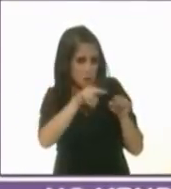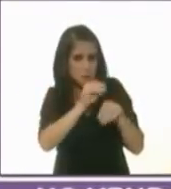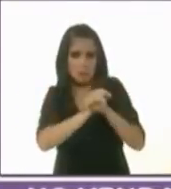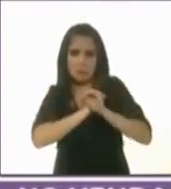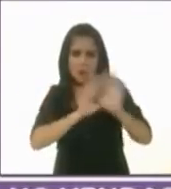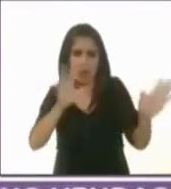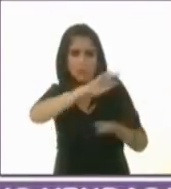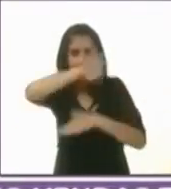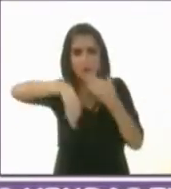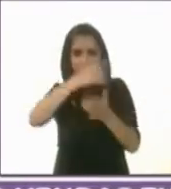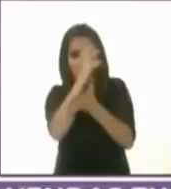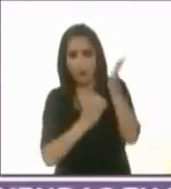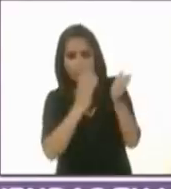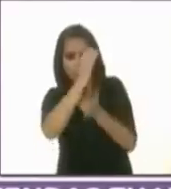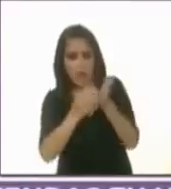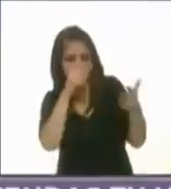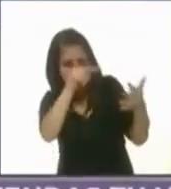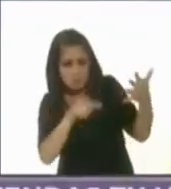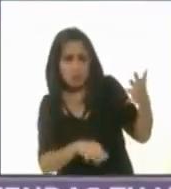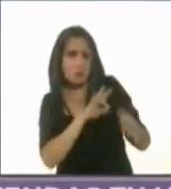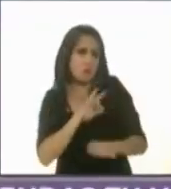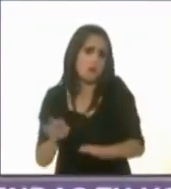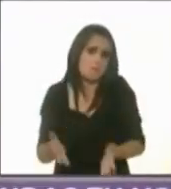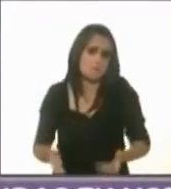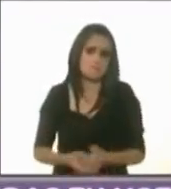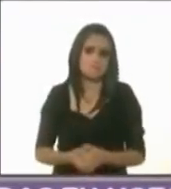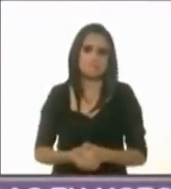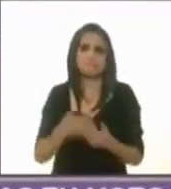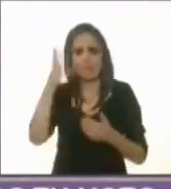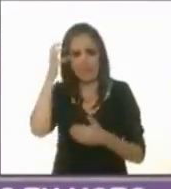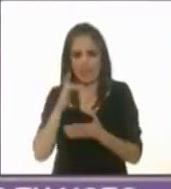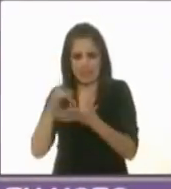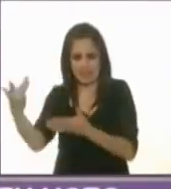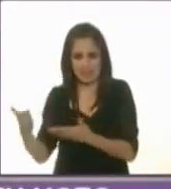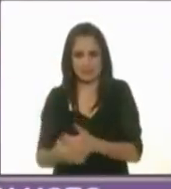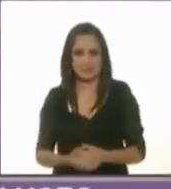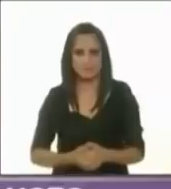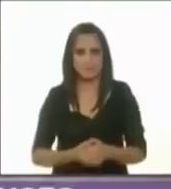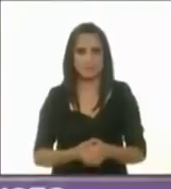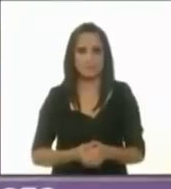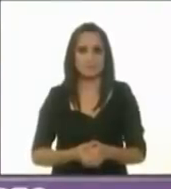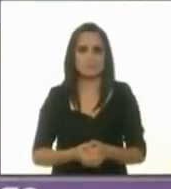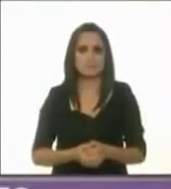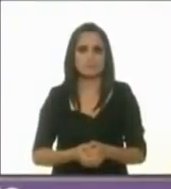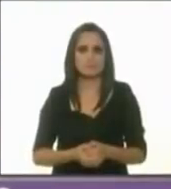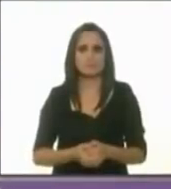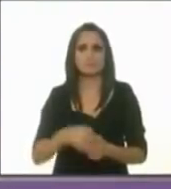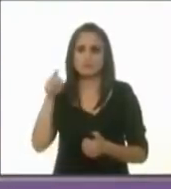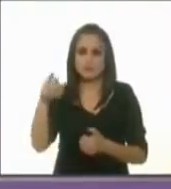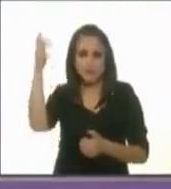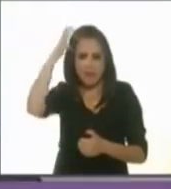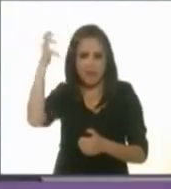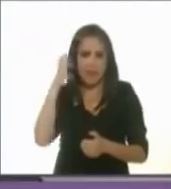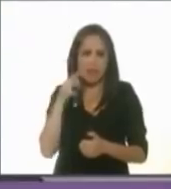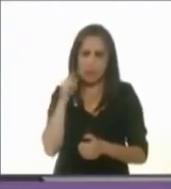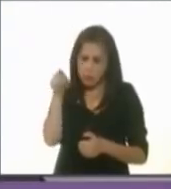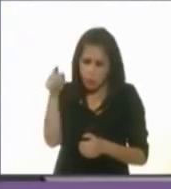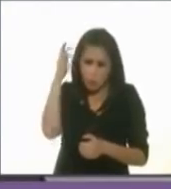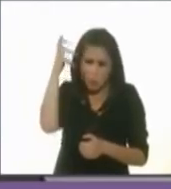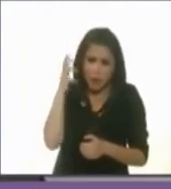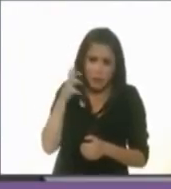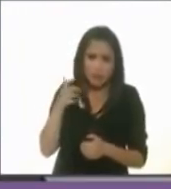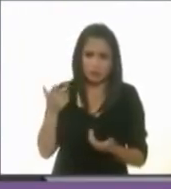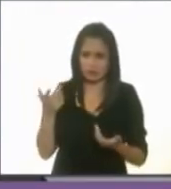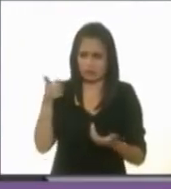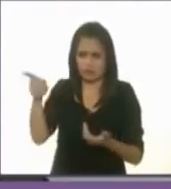todos los contratos están disponibles. Muchísimas gracias, candidata Claudia Sheinbaum. El asunto con Claudia, tú Claudia, no sé en